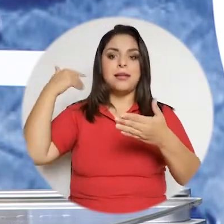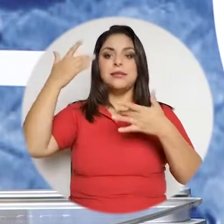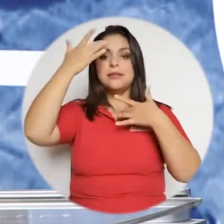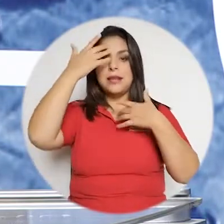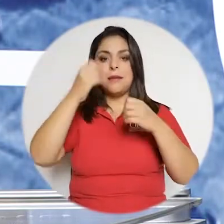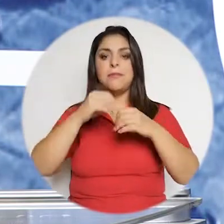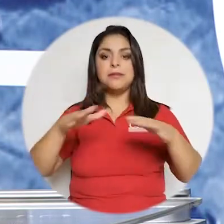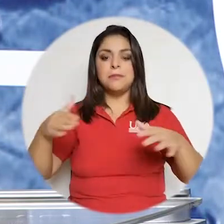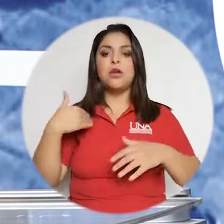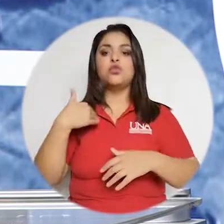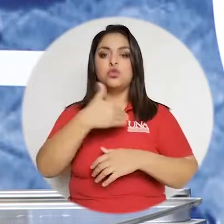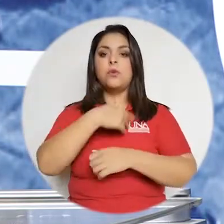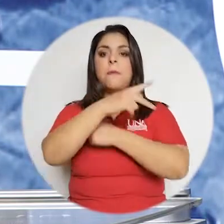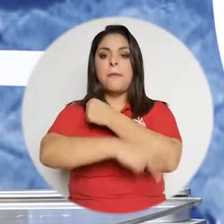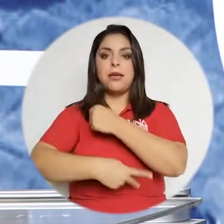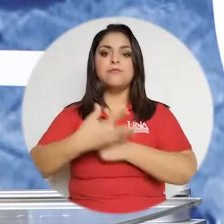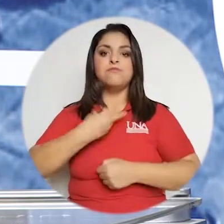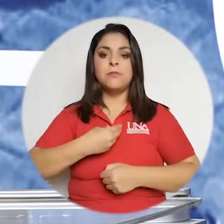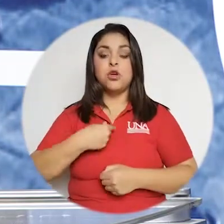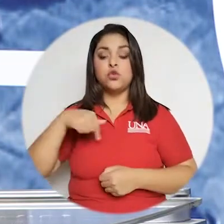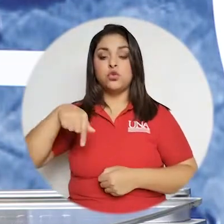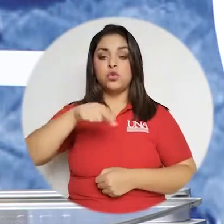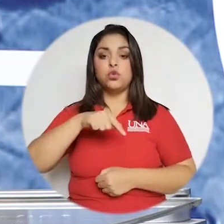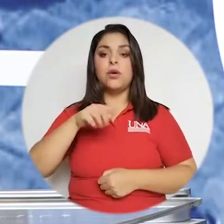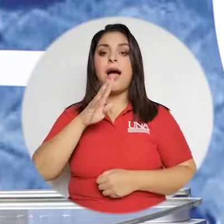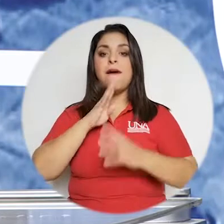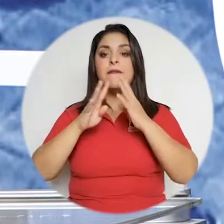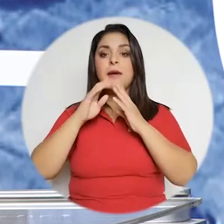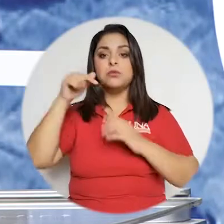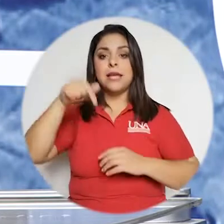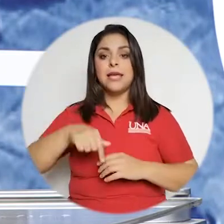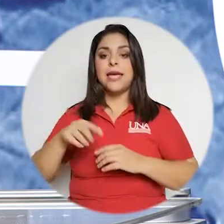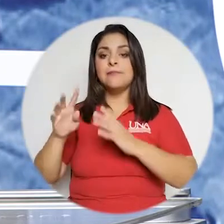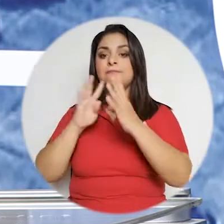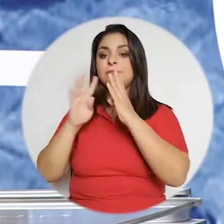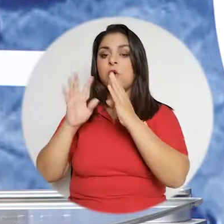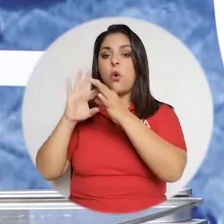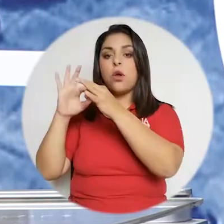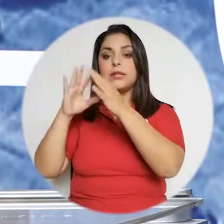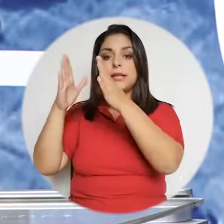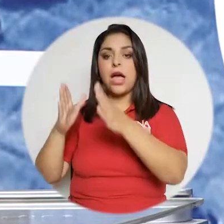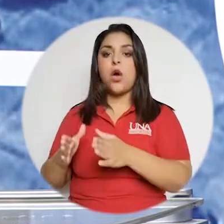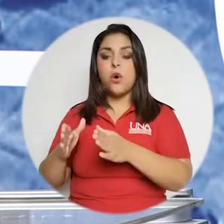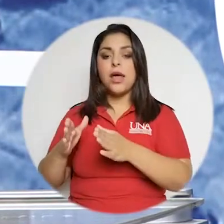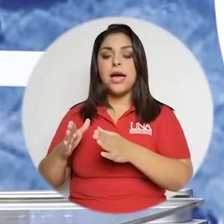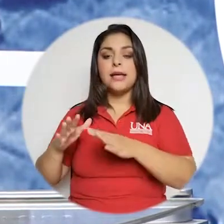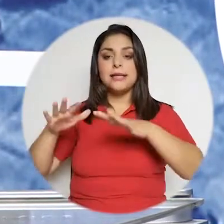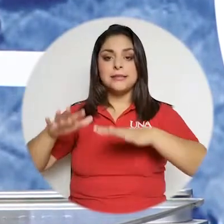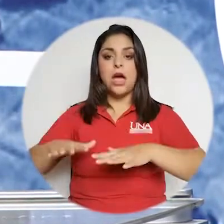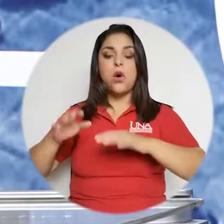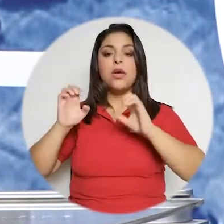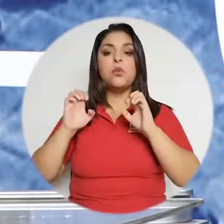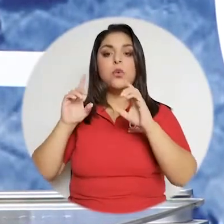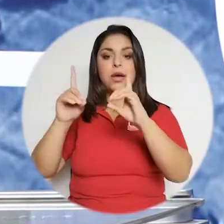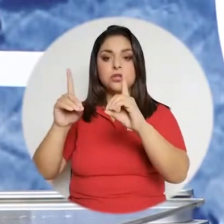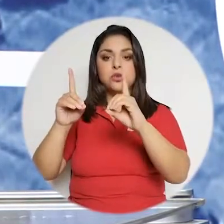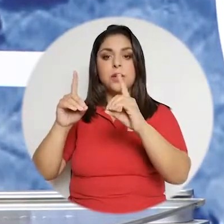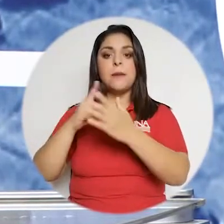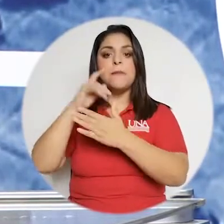Al respecto, en una mirada conversó con Isabel Román, quien es la coordinadora del Estado de la Educación del